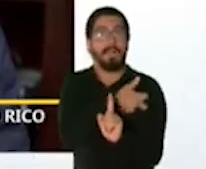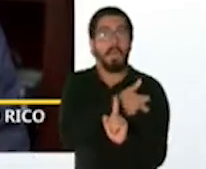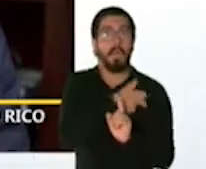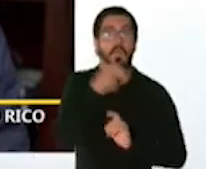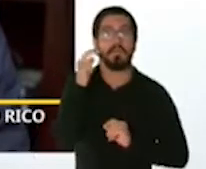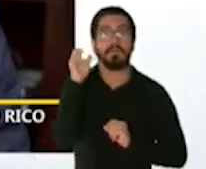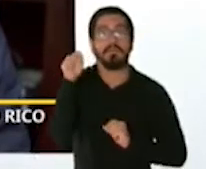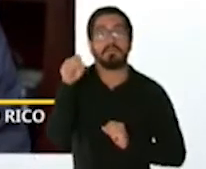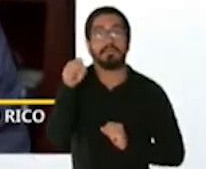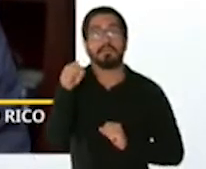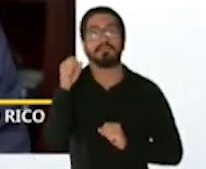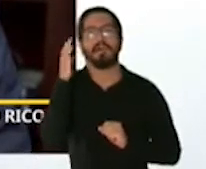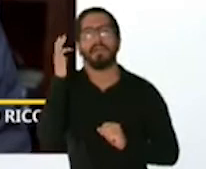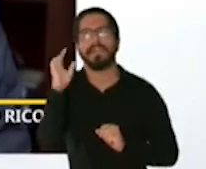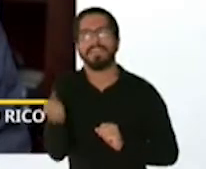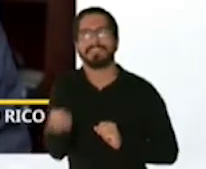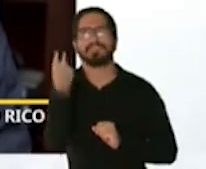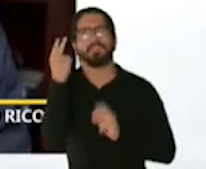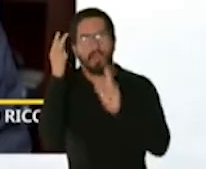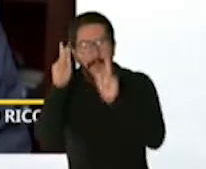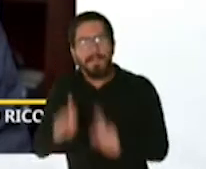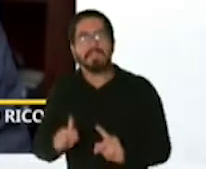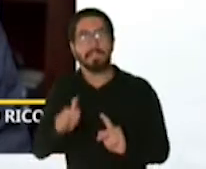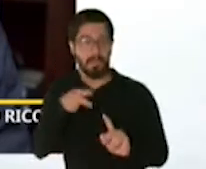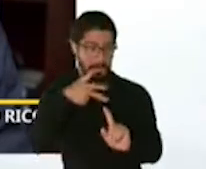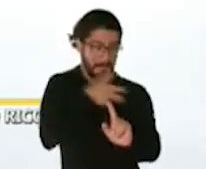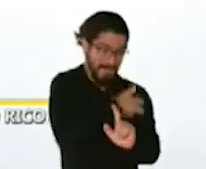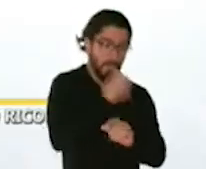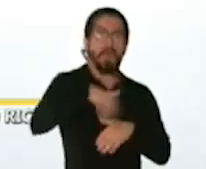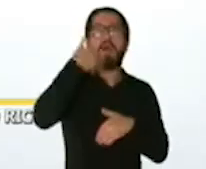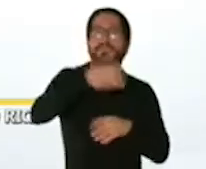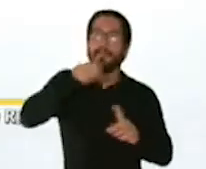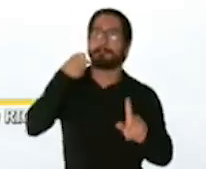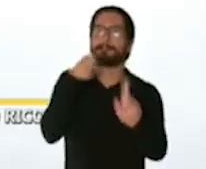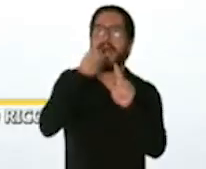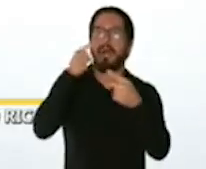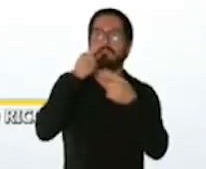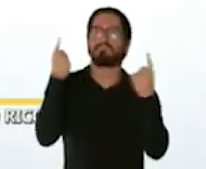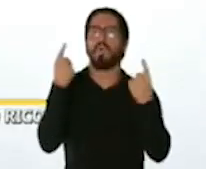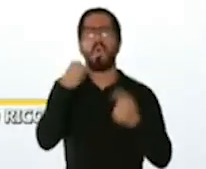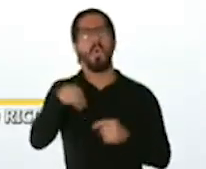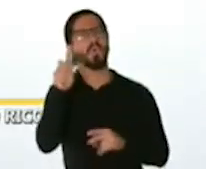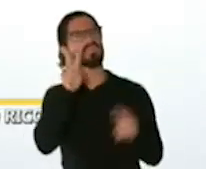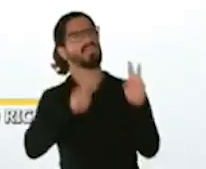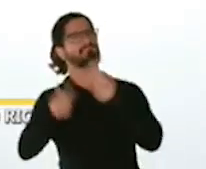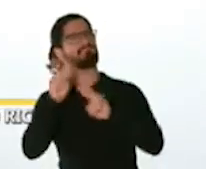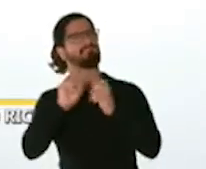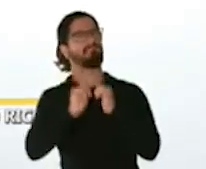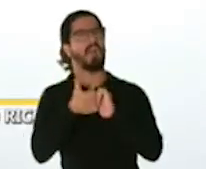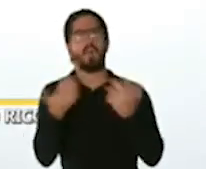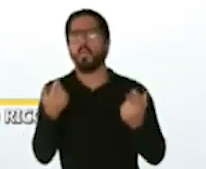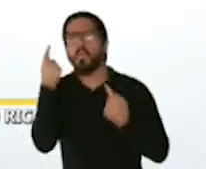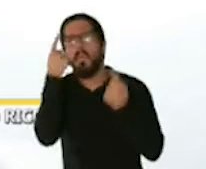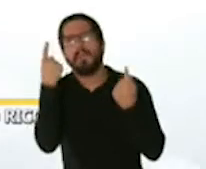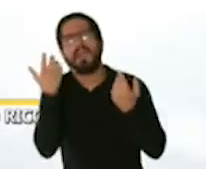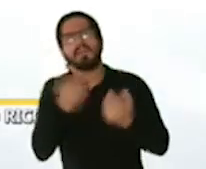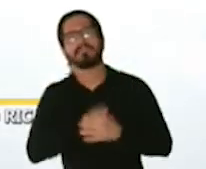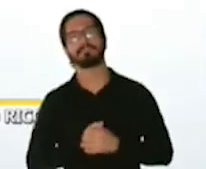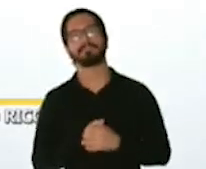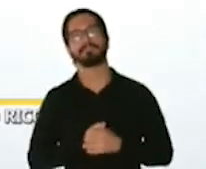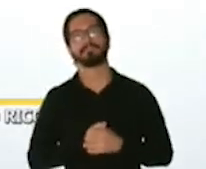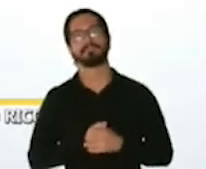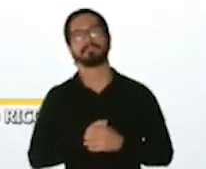pacientes que después tuvieron reacción alérgica eso como usted lo ve bueno